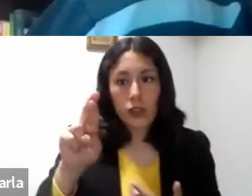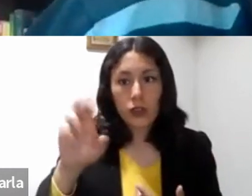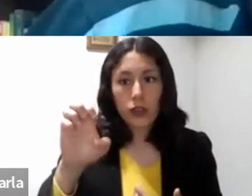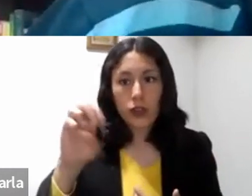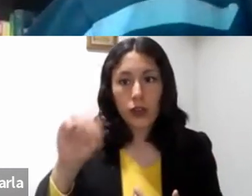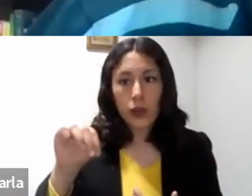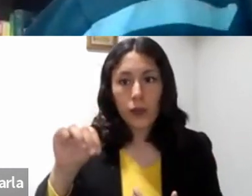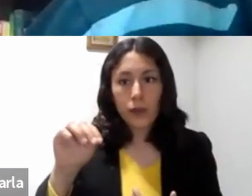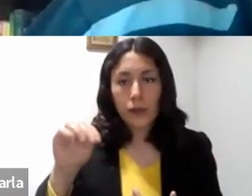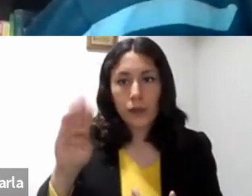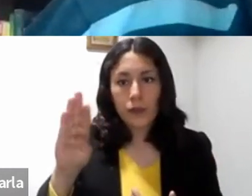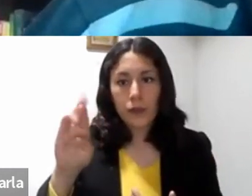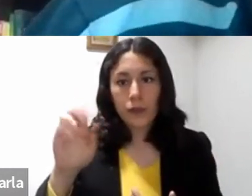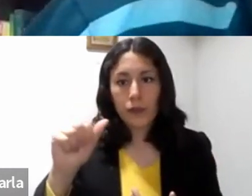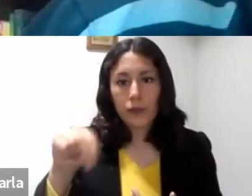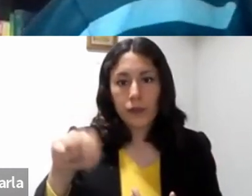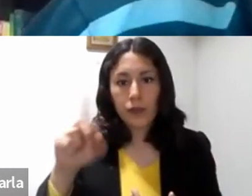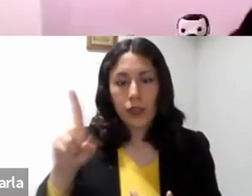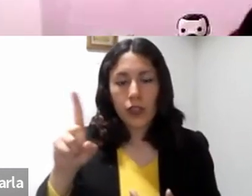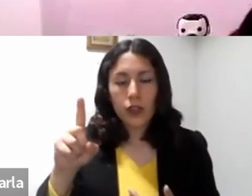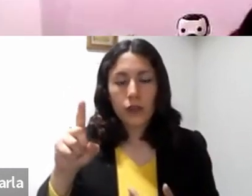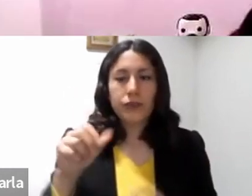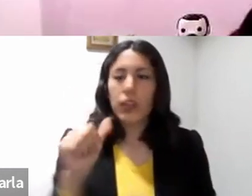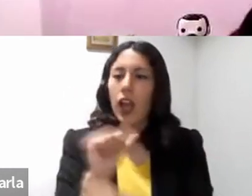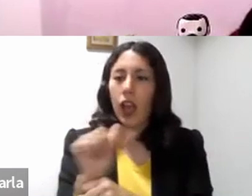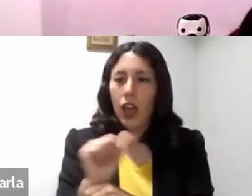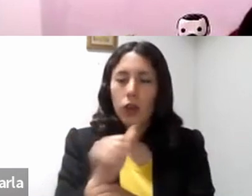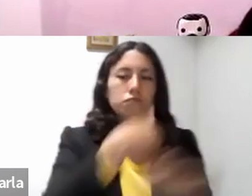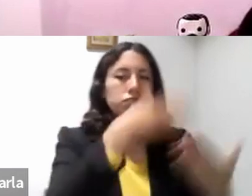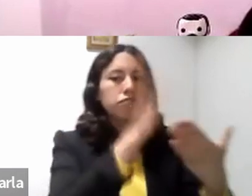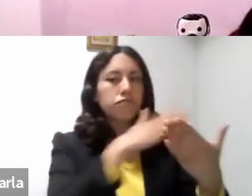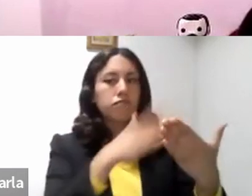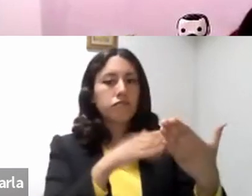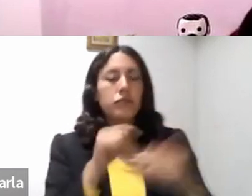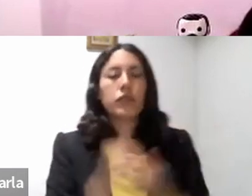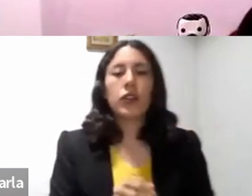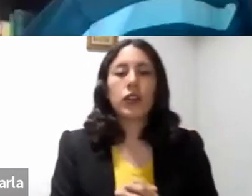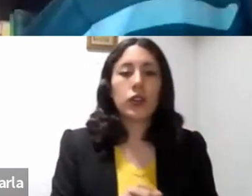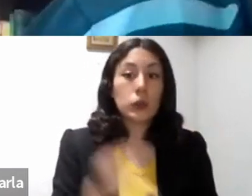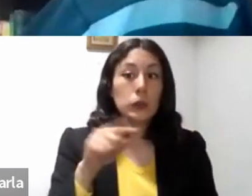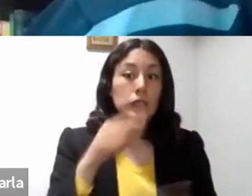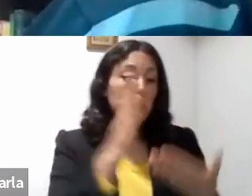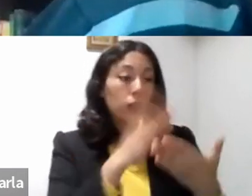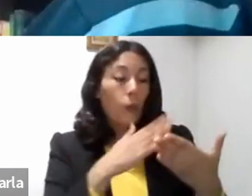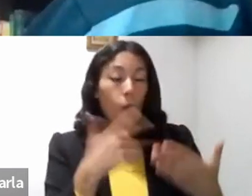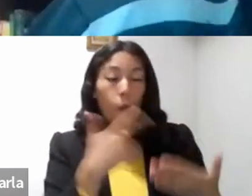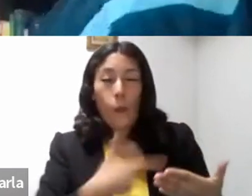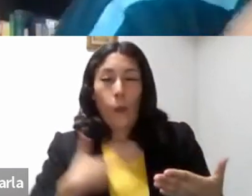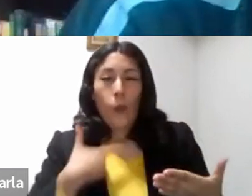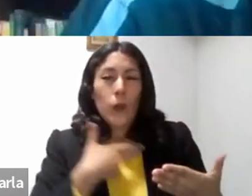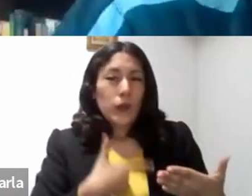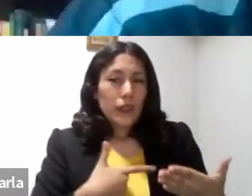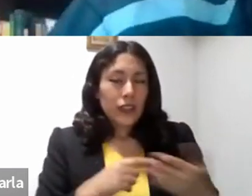año 1669. Una pintura que impacta, que me gusta mucho y que creo que captura muy